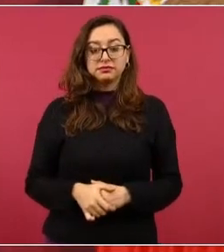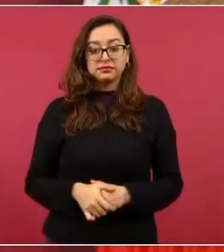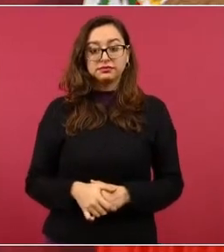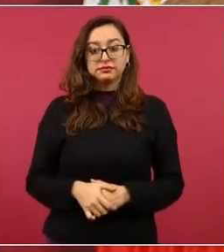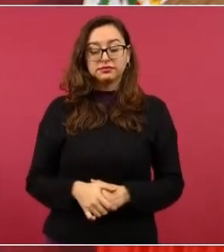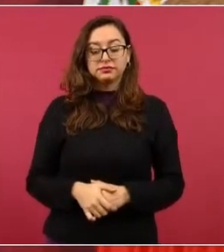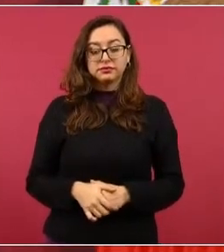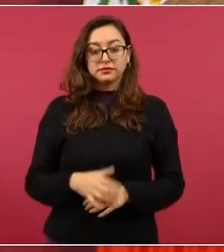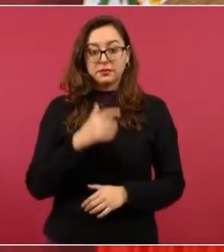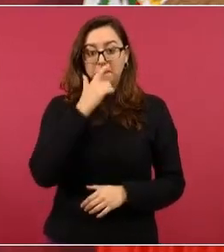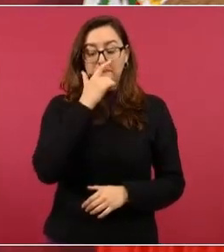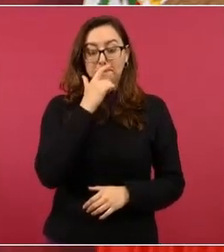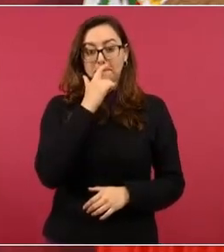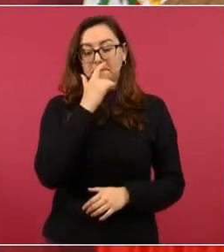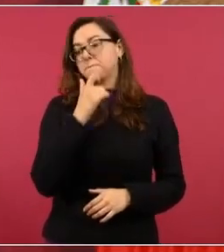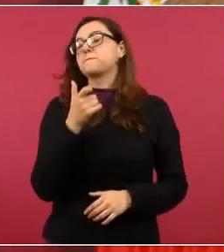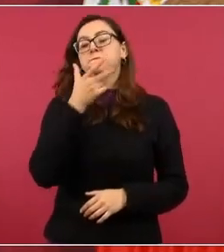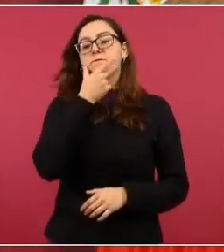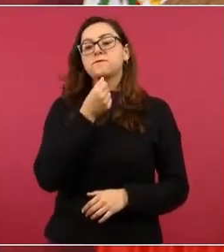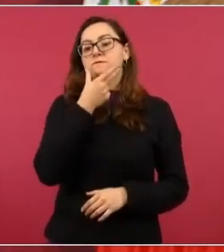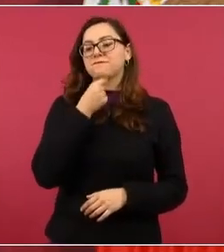de Rubén Blade.